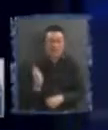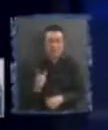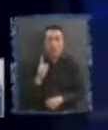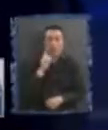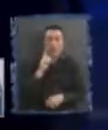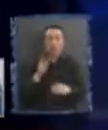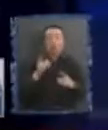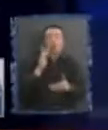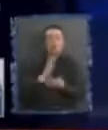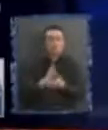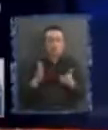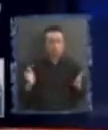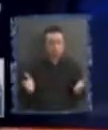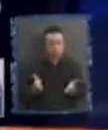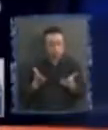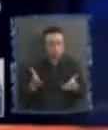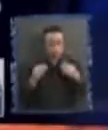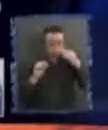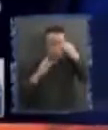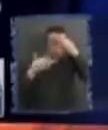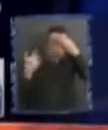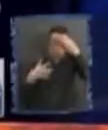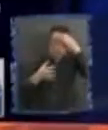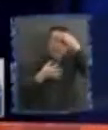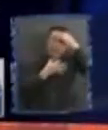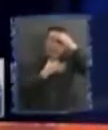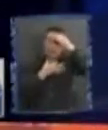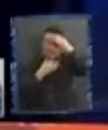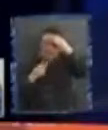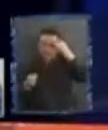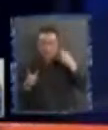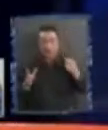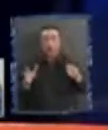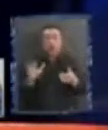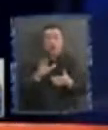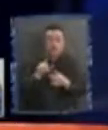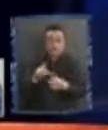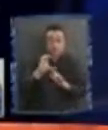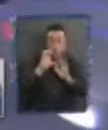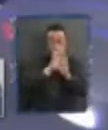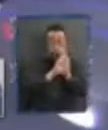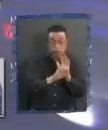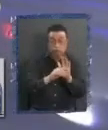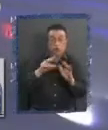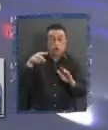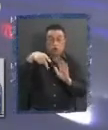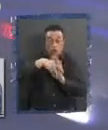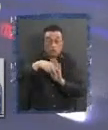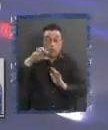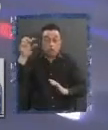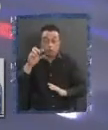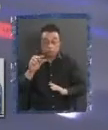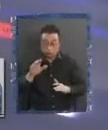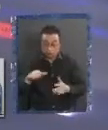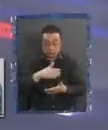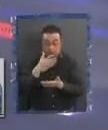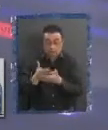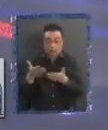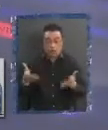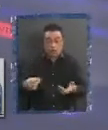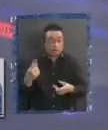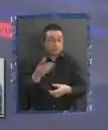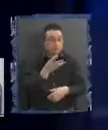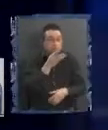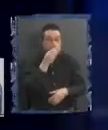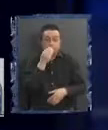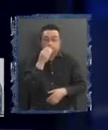fomentar pero hay deberes que son duros garantizar y sobre eso la constitución y las transitorias hasta el momento al menos guardan silencio y yo creo